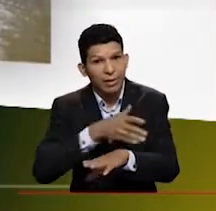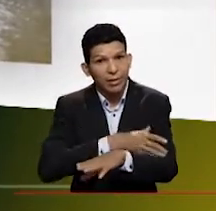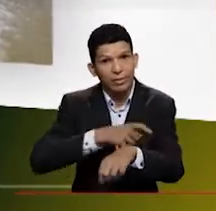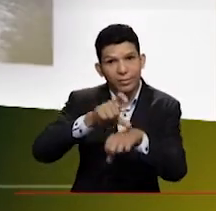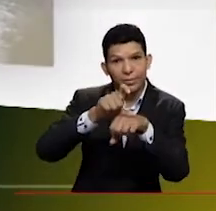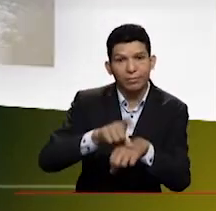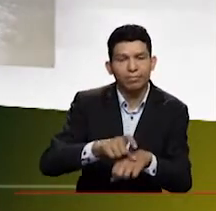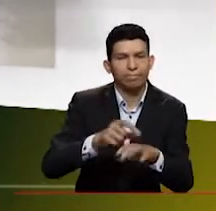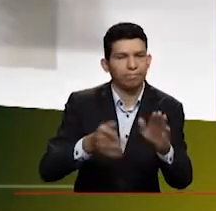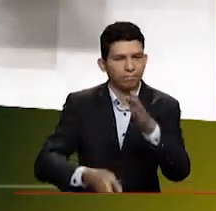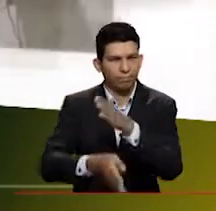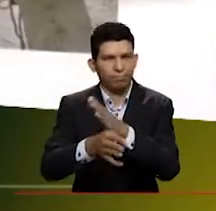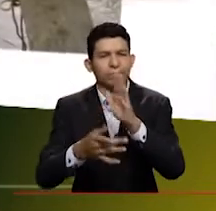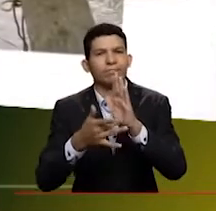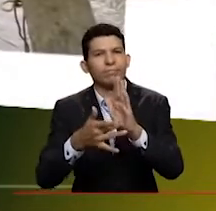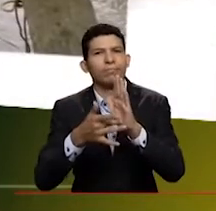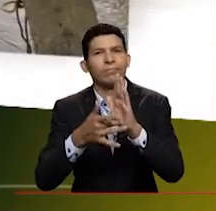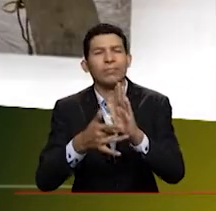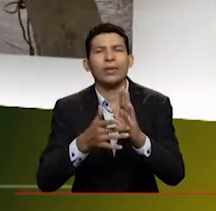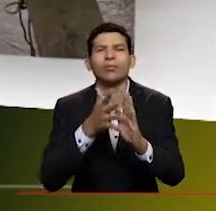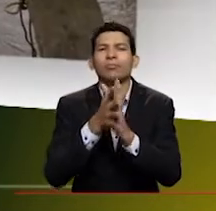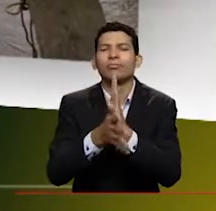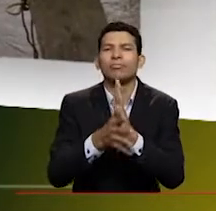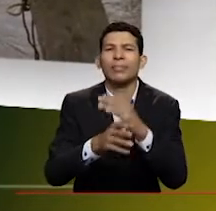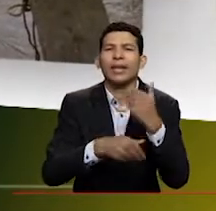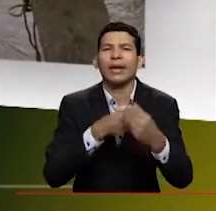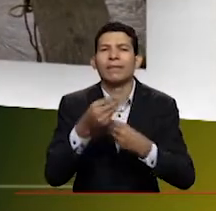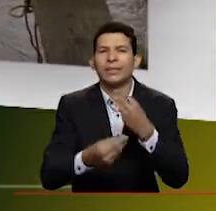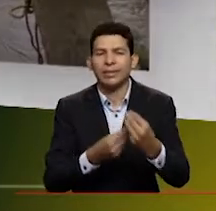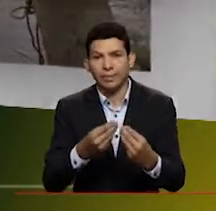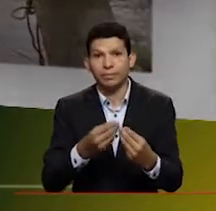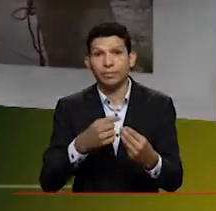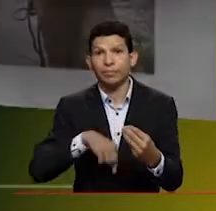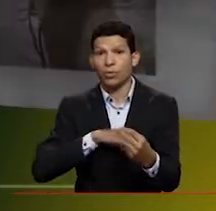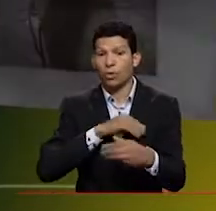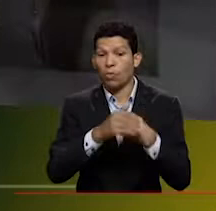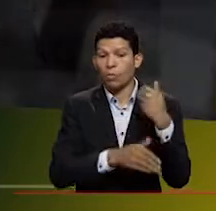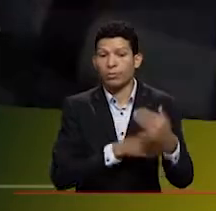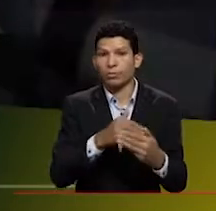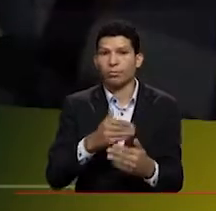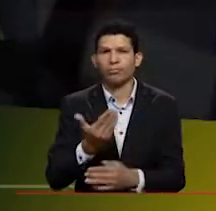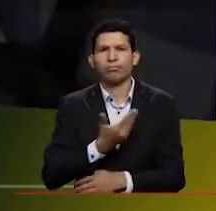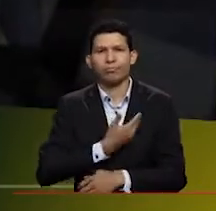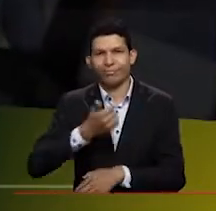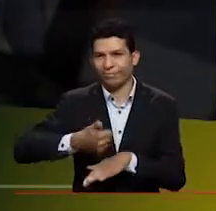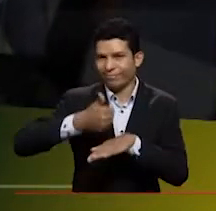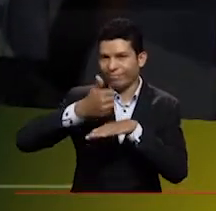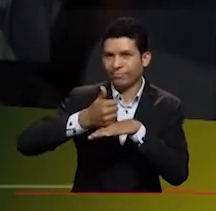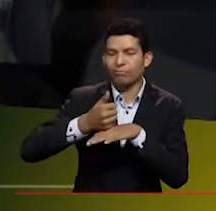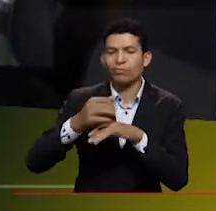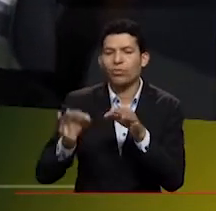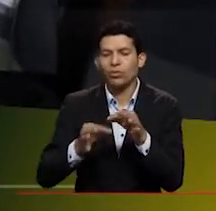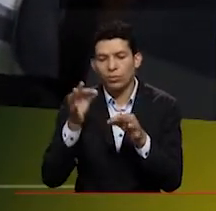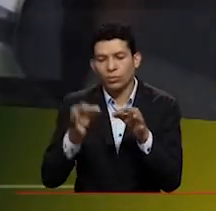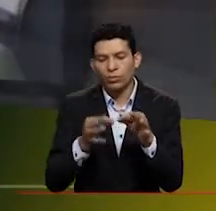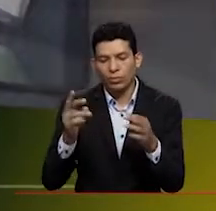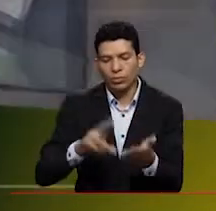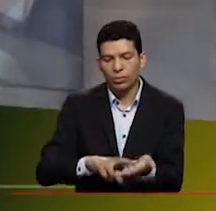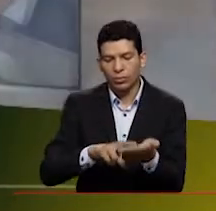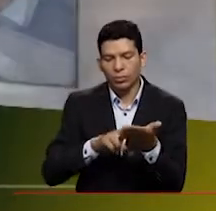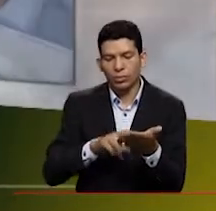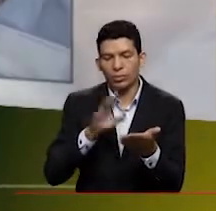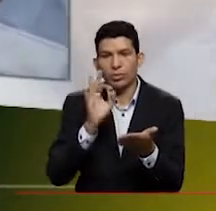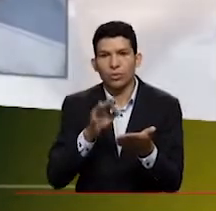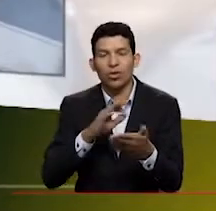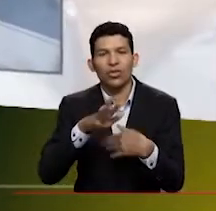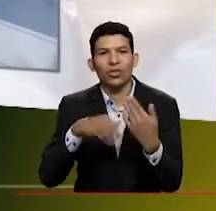aquí les seguiremos contando qué hay hacer. Vimos en una de las notas un proceso bien bonito con las matronas. ¿Qué hacen? Artesanías, que están recuperando toda la